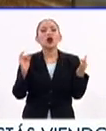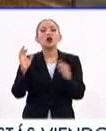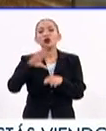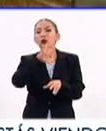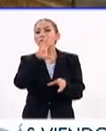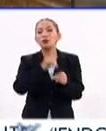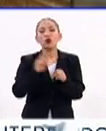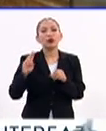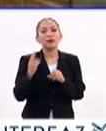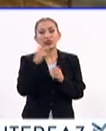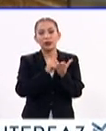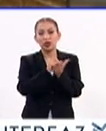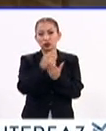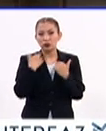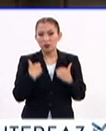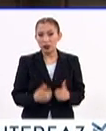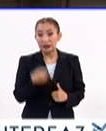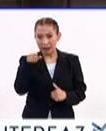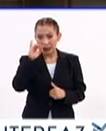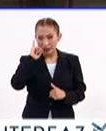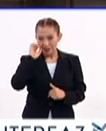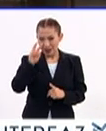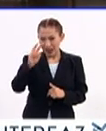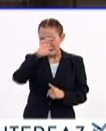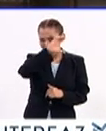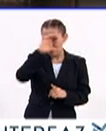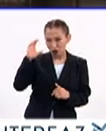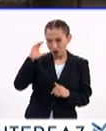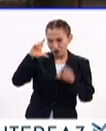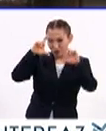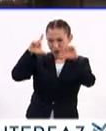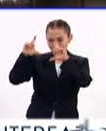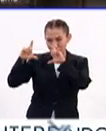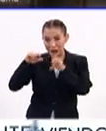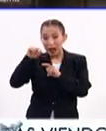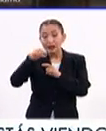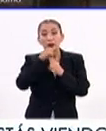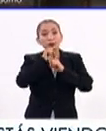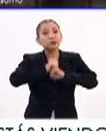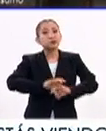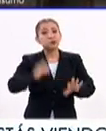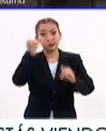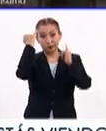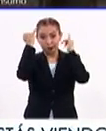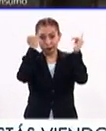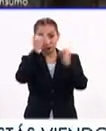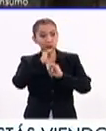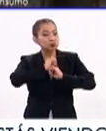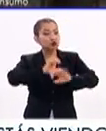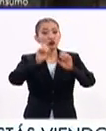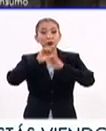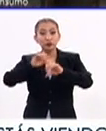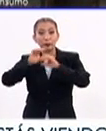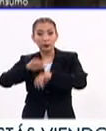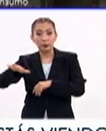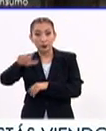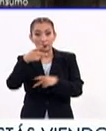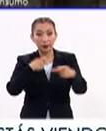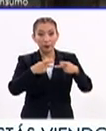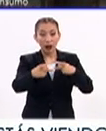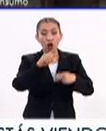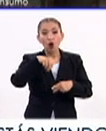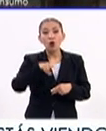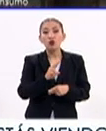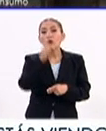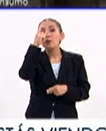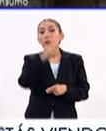Universal de Derechos Humanos. Esas imágenes que estamos viendo, precisamente, es una campaña estratégica que organiza